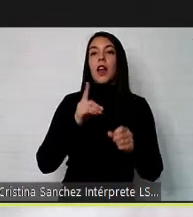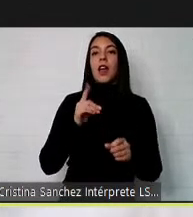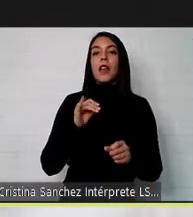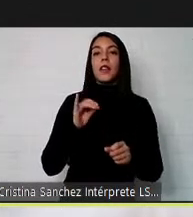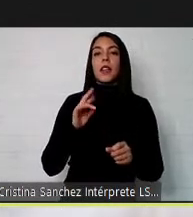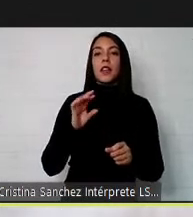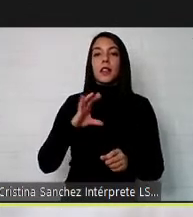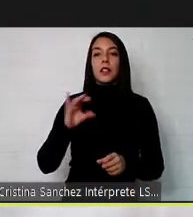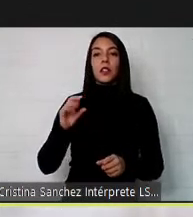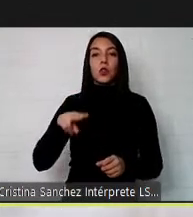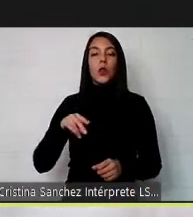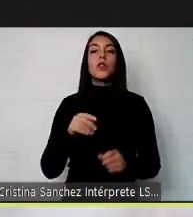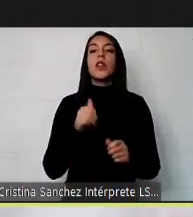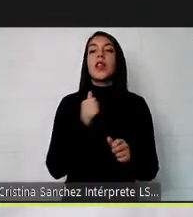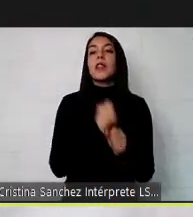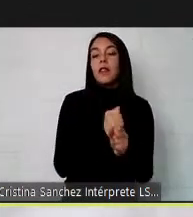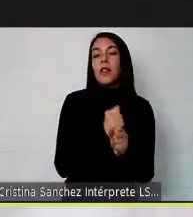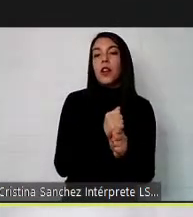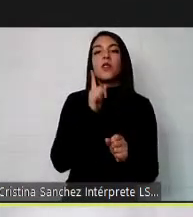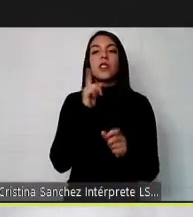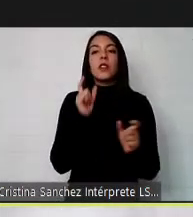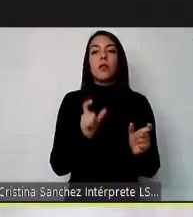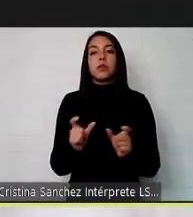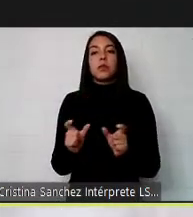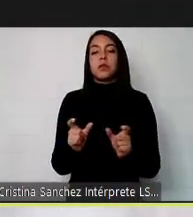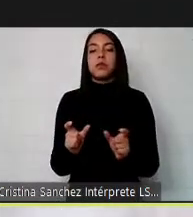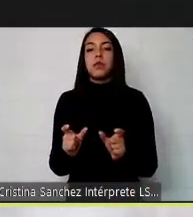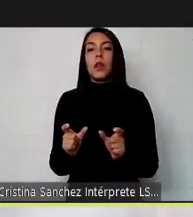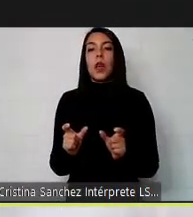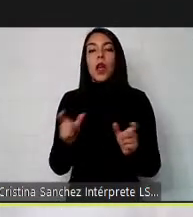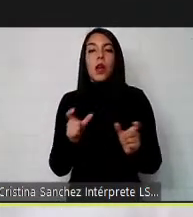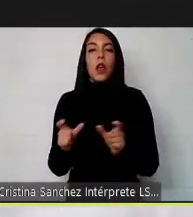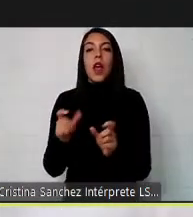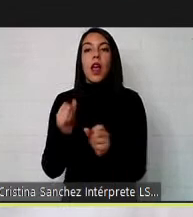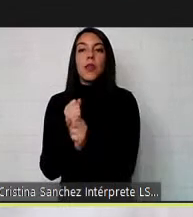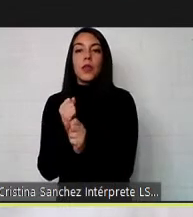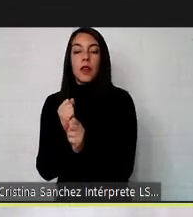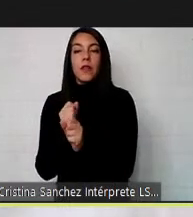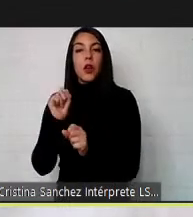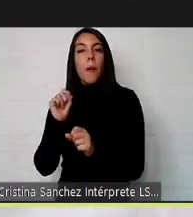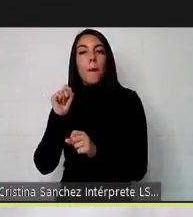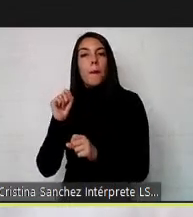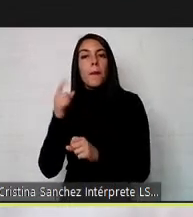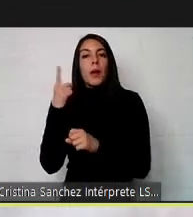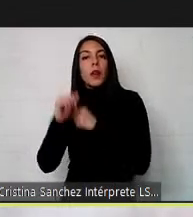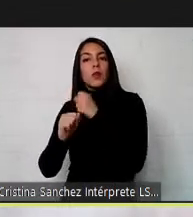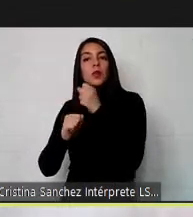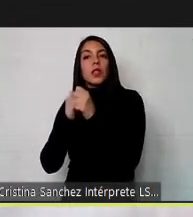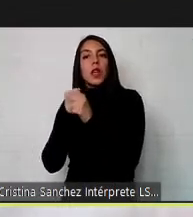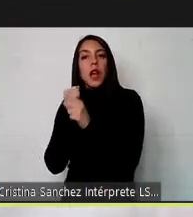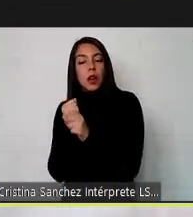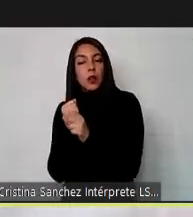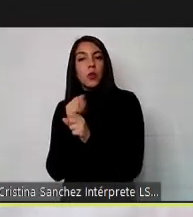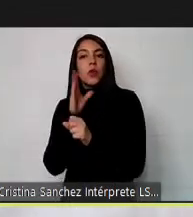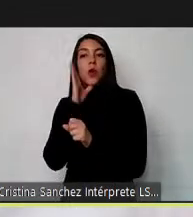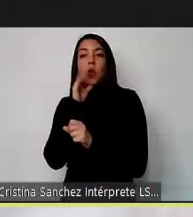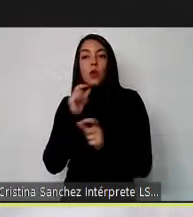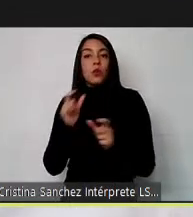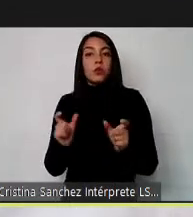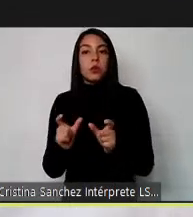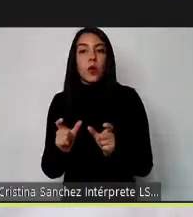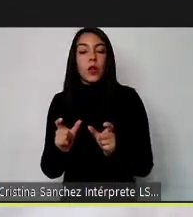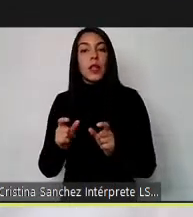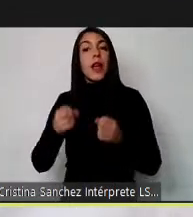encargados de fiscalizar las inspecciones del trabajo? los primeros años han sido de marcha blanca sin embargo ya empieza